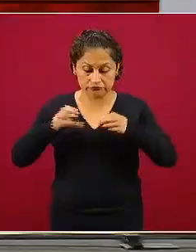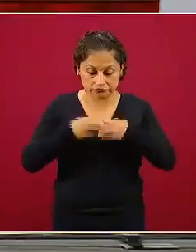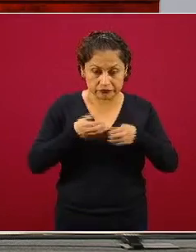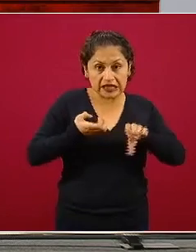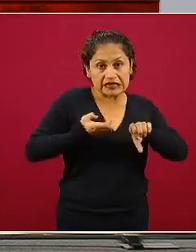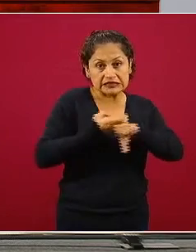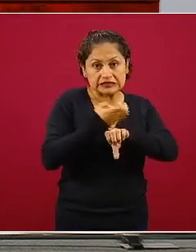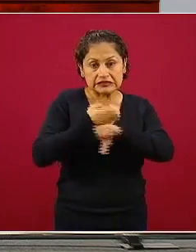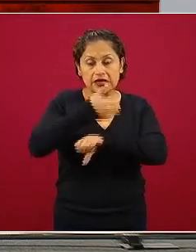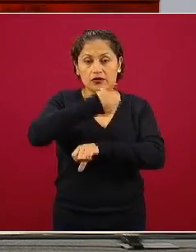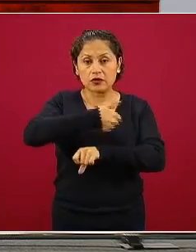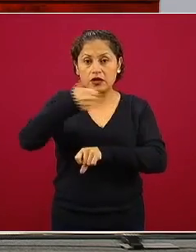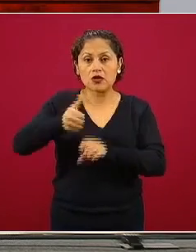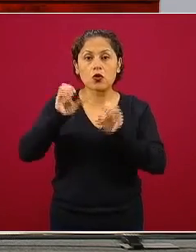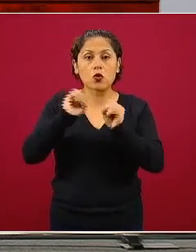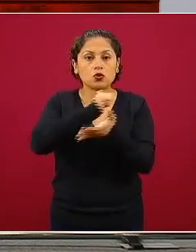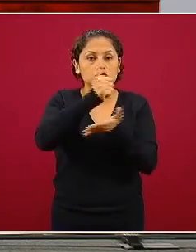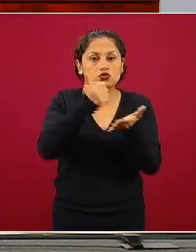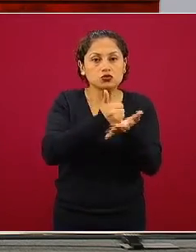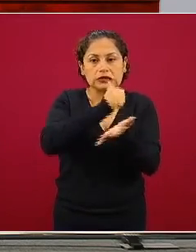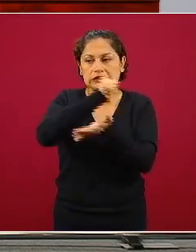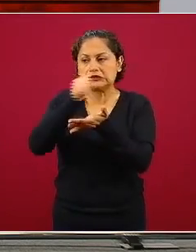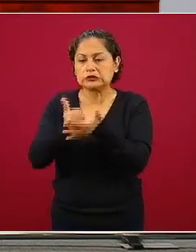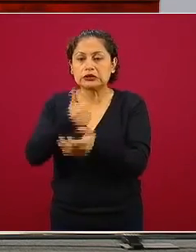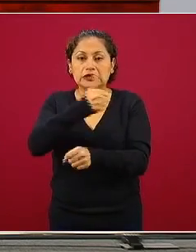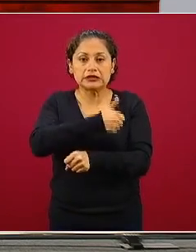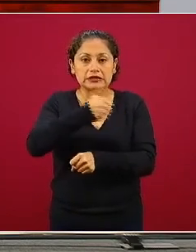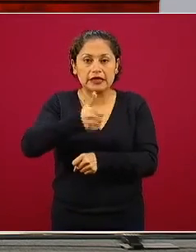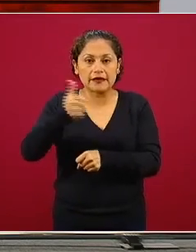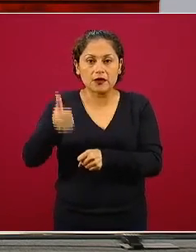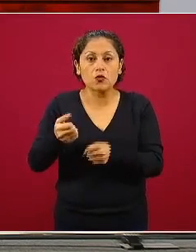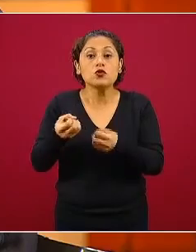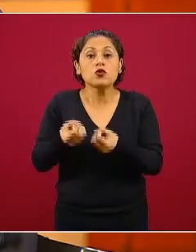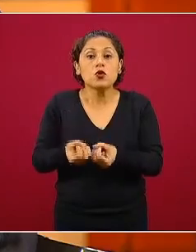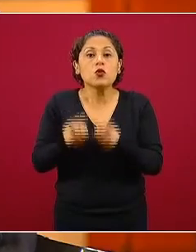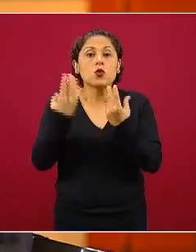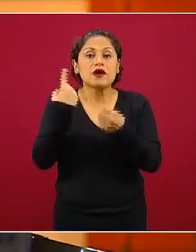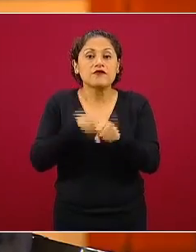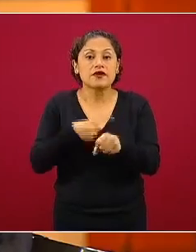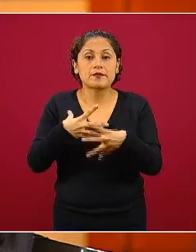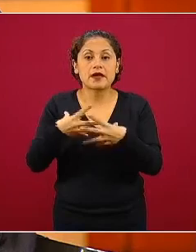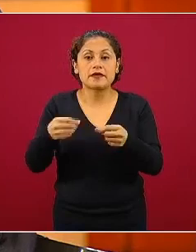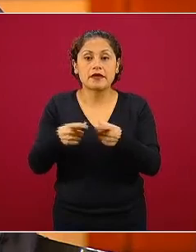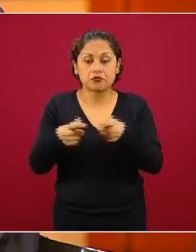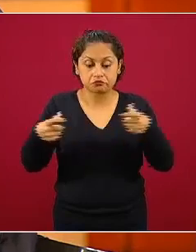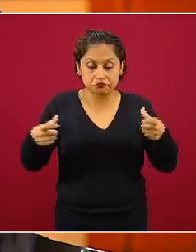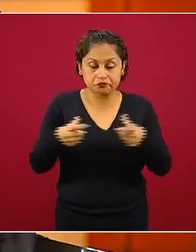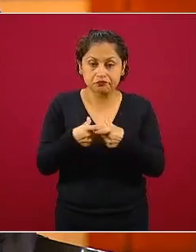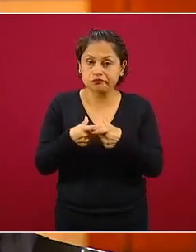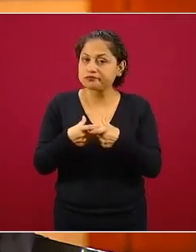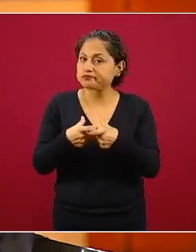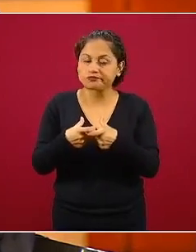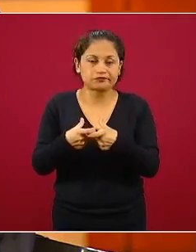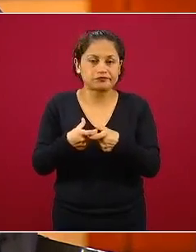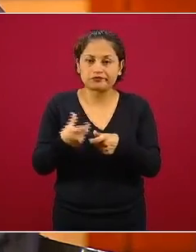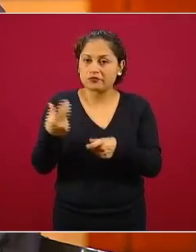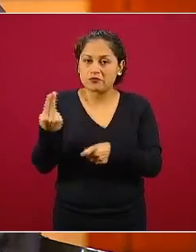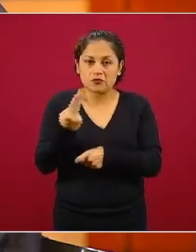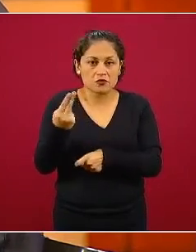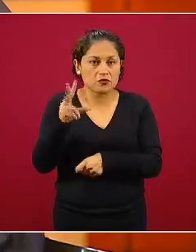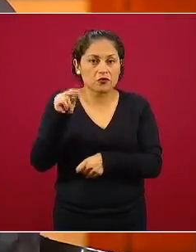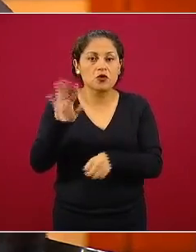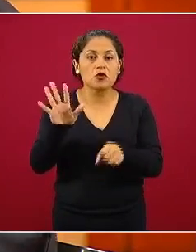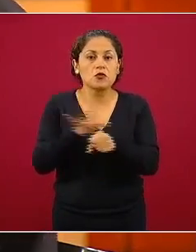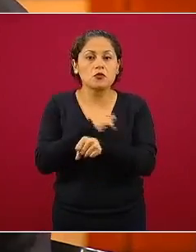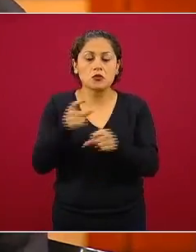o ciudad por ciudad la intensidad de transmisión no es la necesaria porque son muy poquitas unidades el modelo